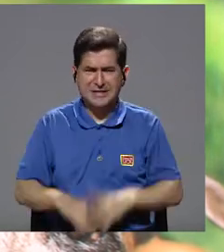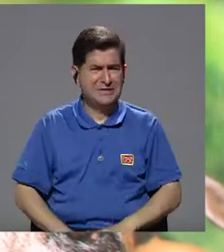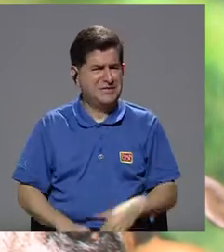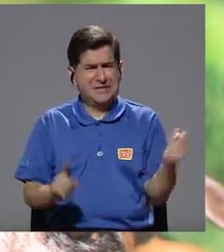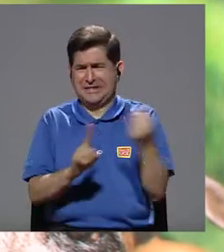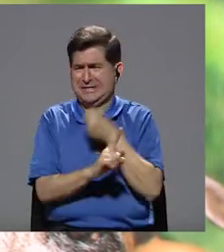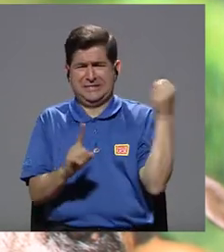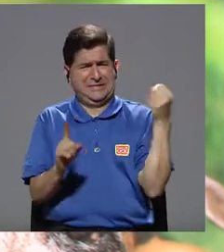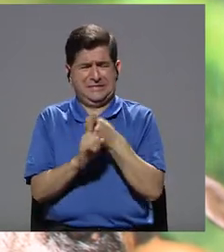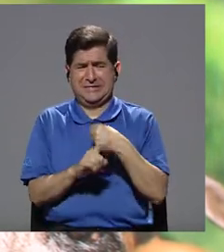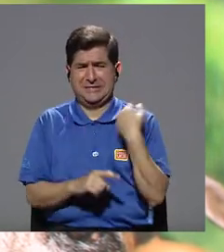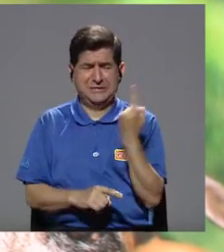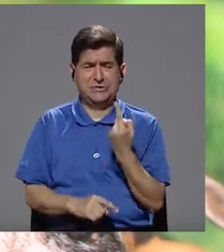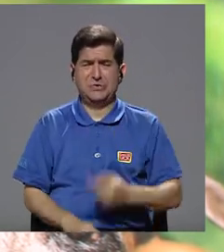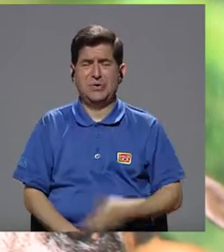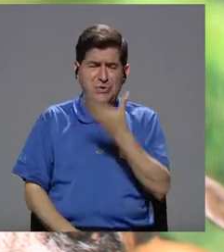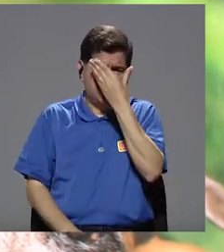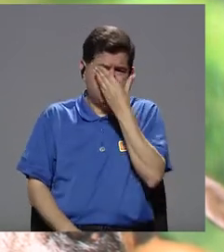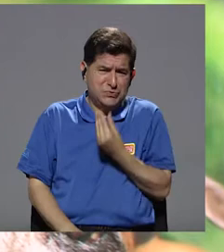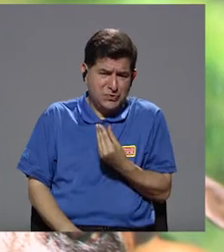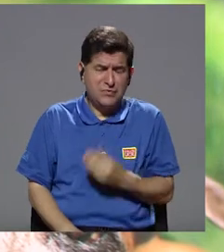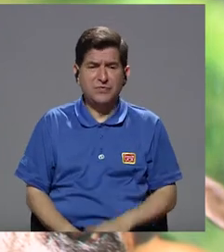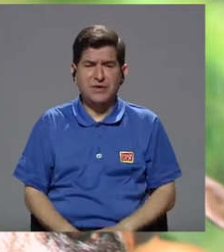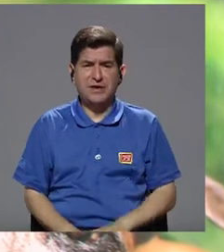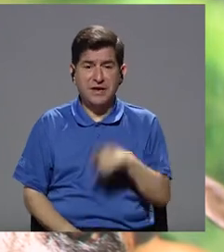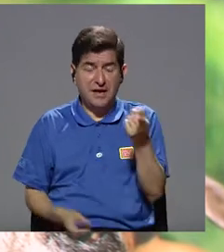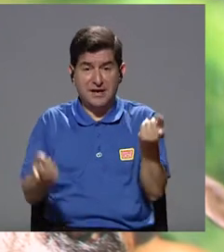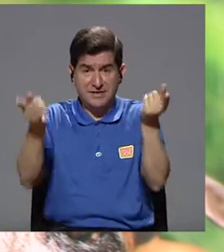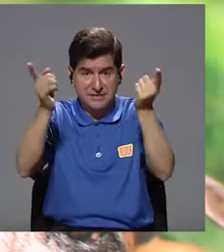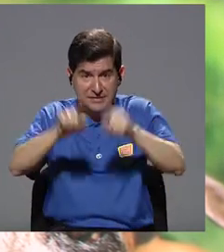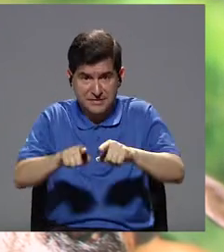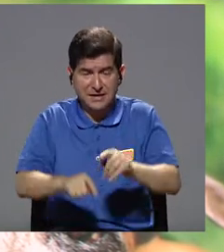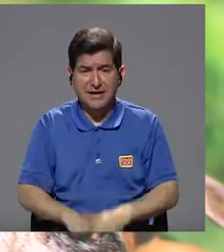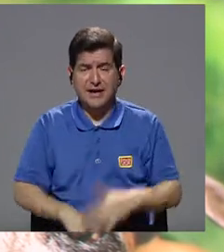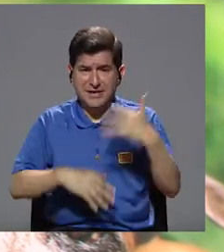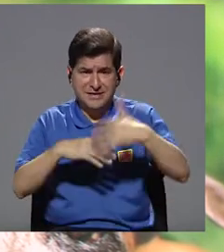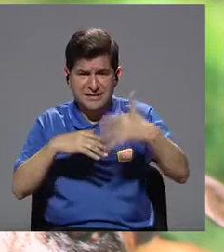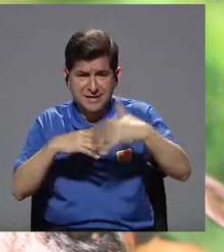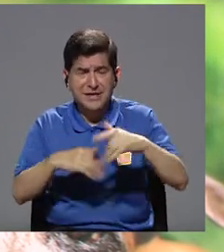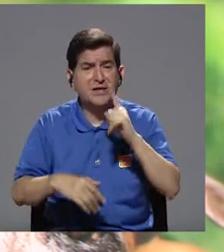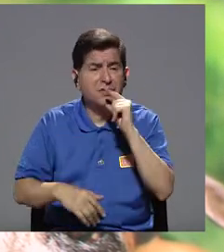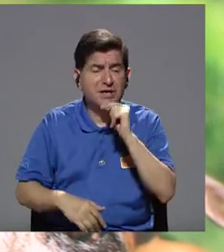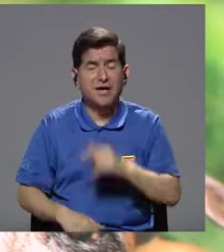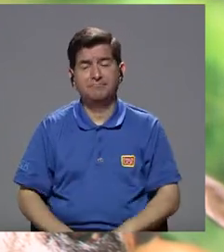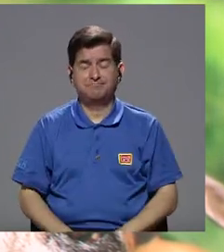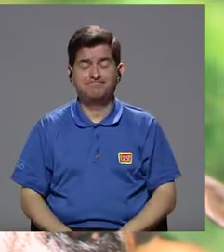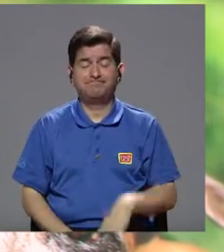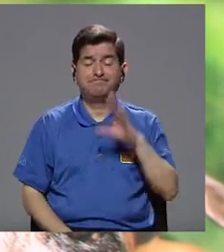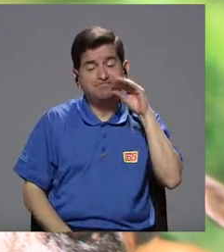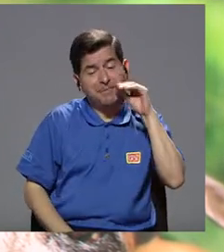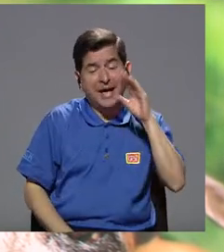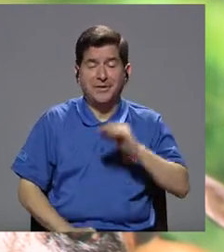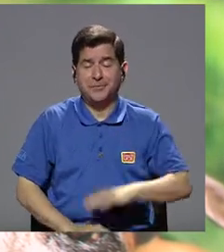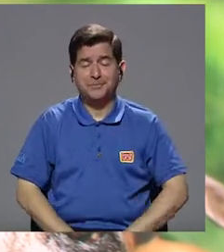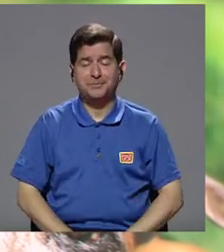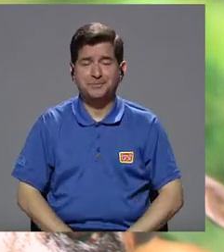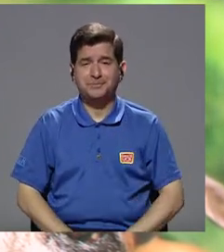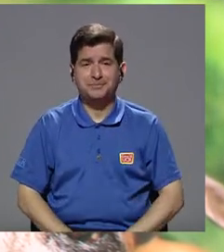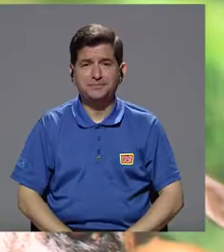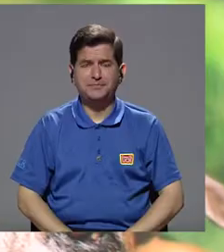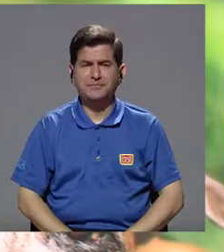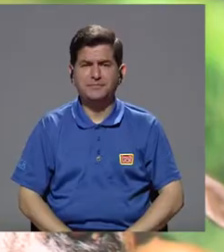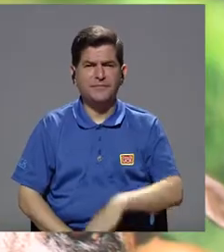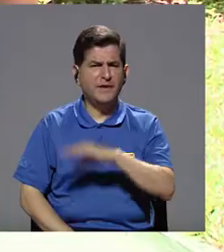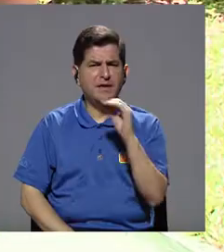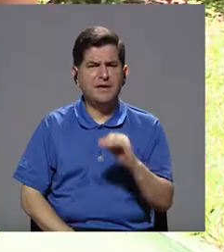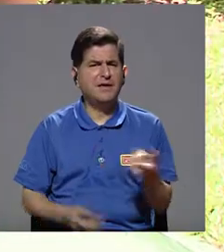es una actividad súper cruel, donde el único que sufre y el único animal que sale herido, pues, es el perro. Son los perros.